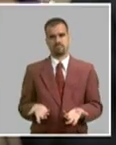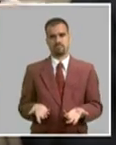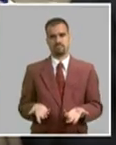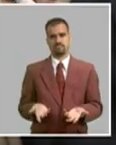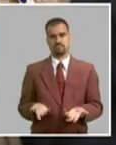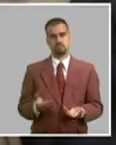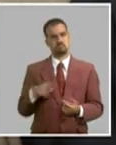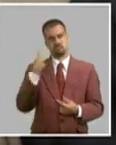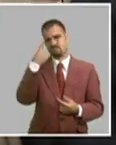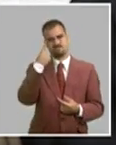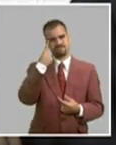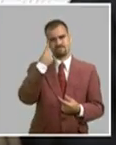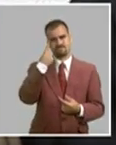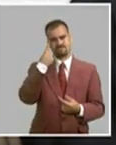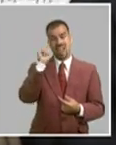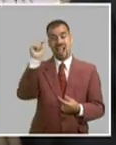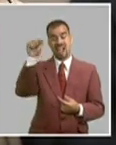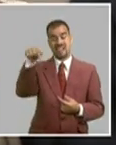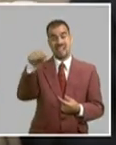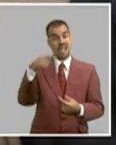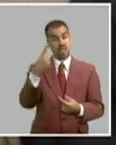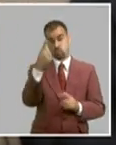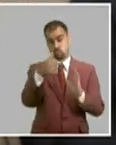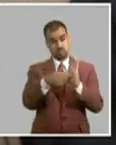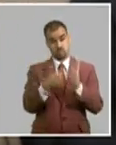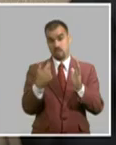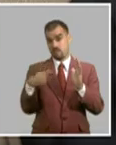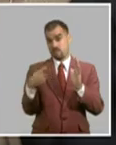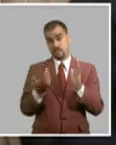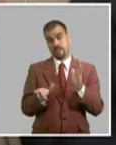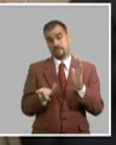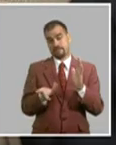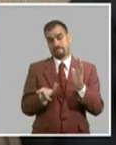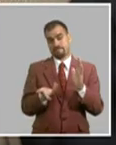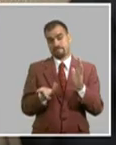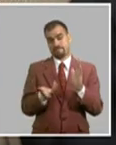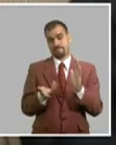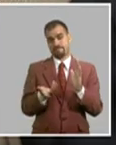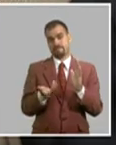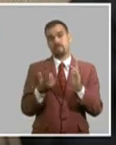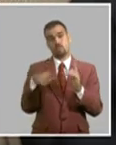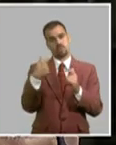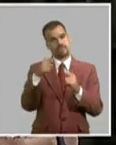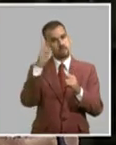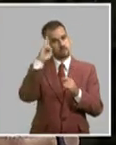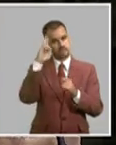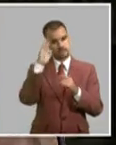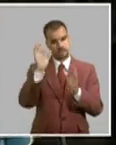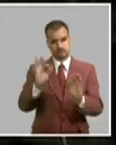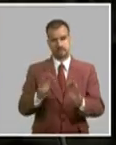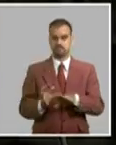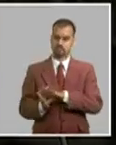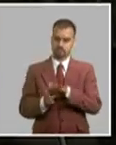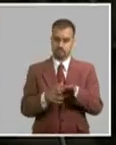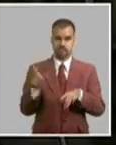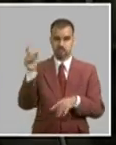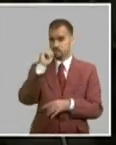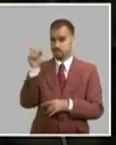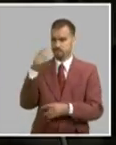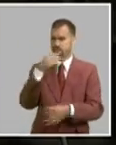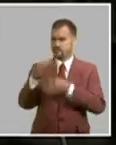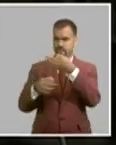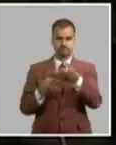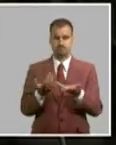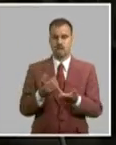consideramos que eso era un aspecto en el que podíamos de alguna manera tener en cuenta. Nosotros no podemos ejercer el trabajo